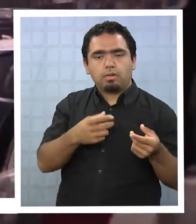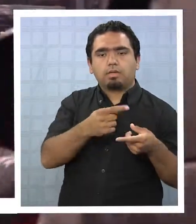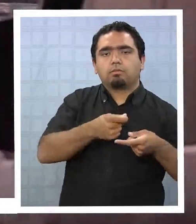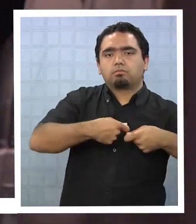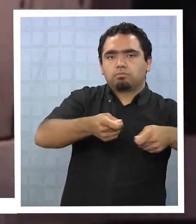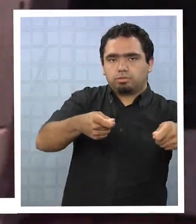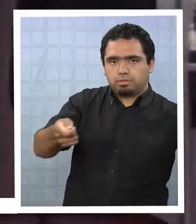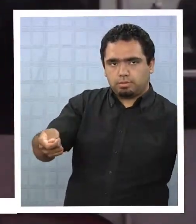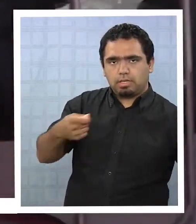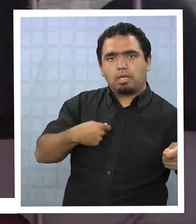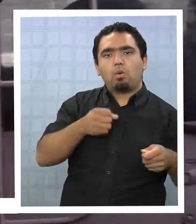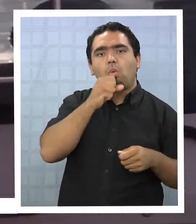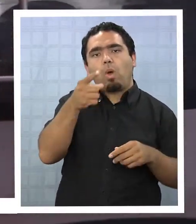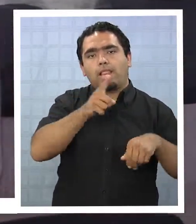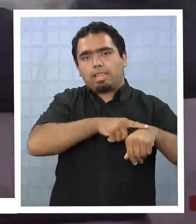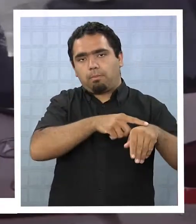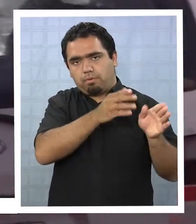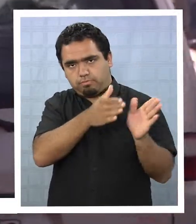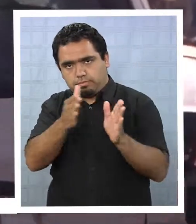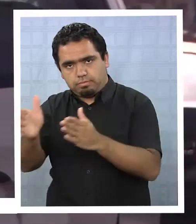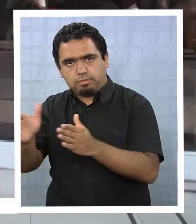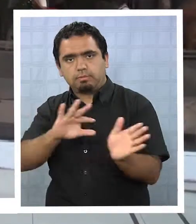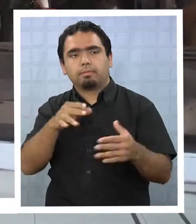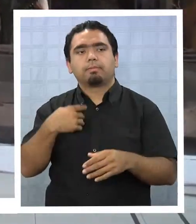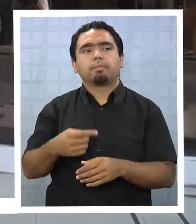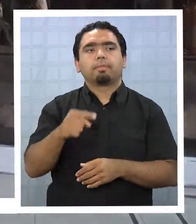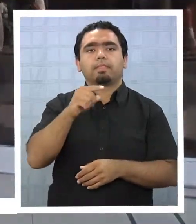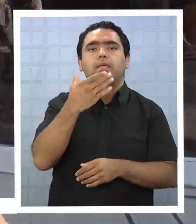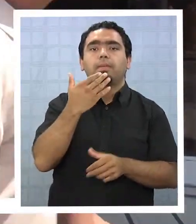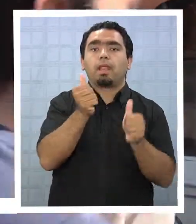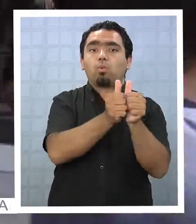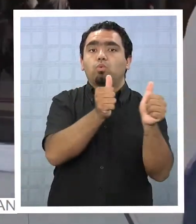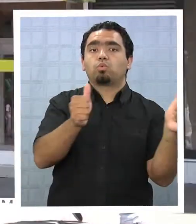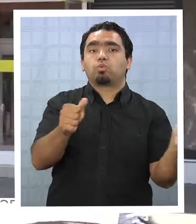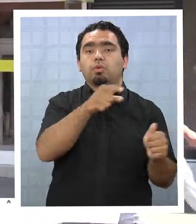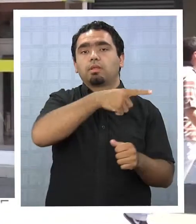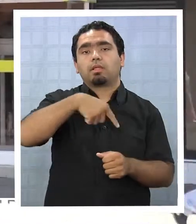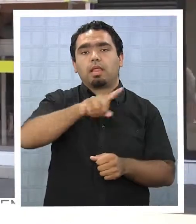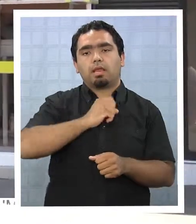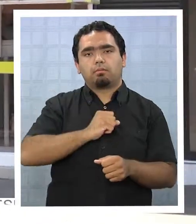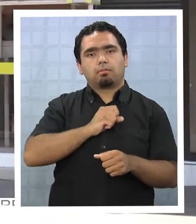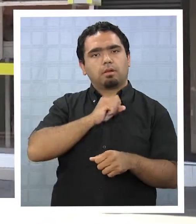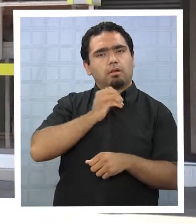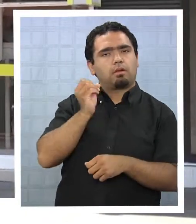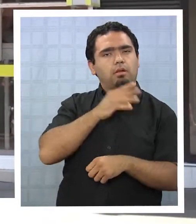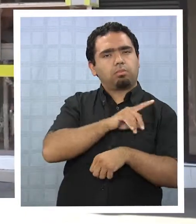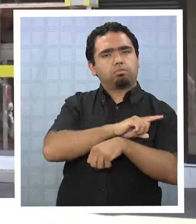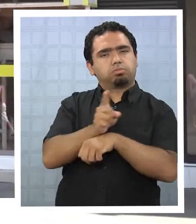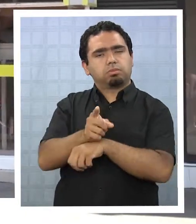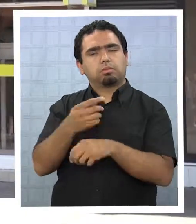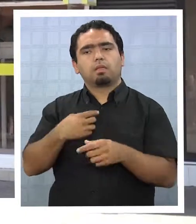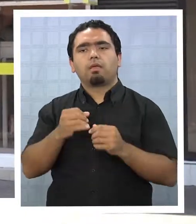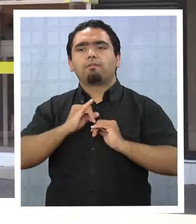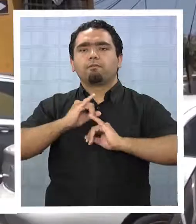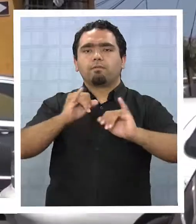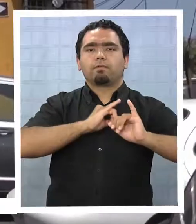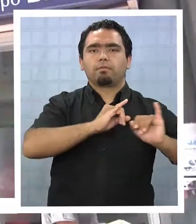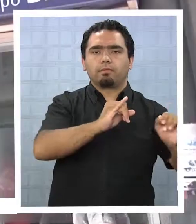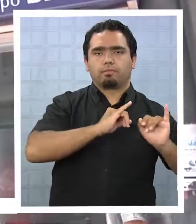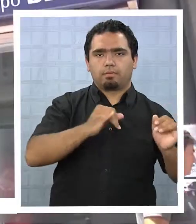implementadas y en qué etapa están. Para otros es necesario que las autoridades tengan una reacción oportuna e informada con la comunidad.